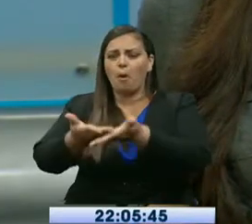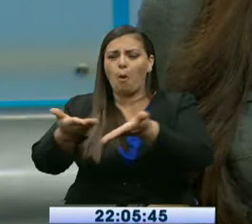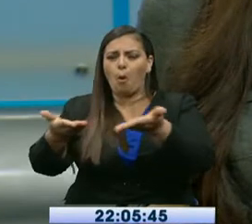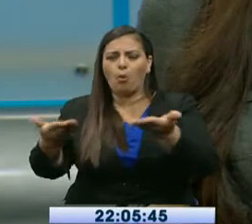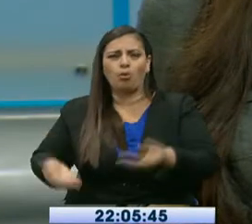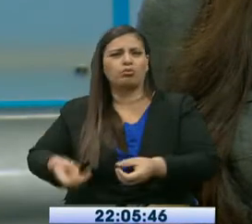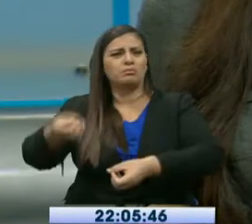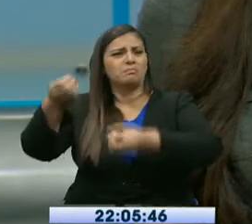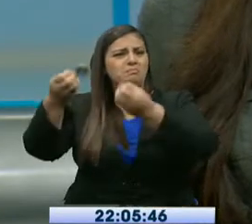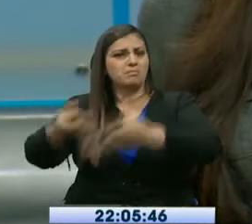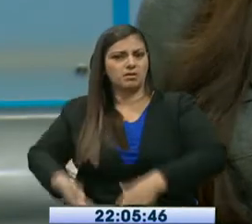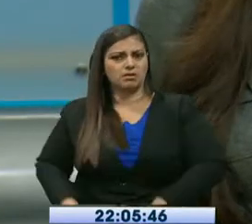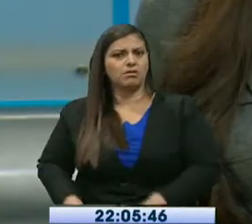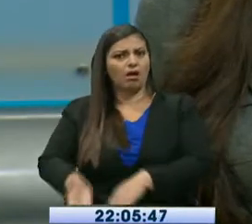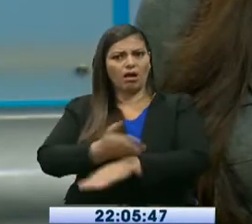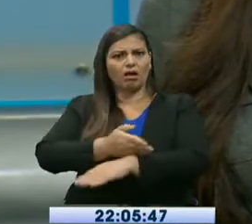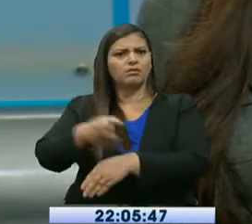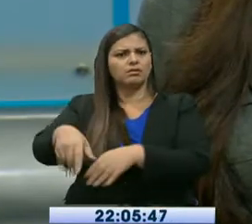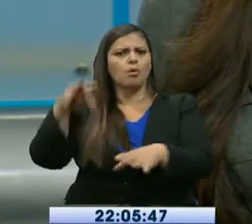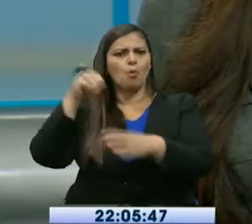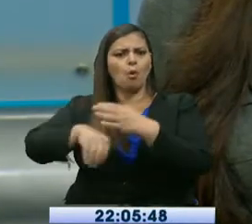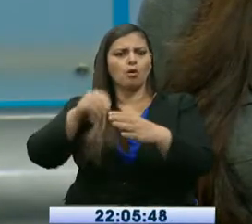ropa que era para negocios.